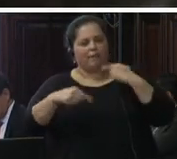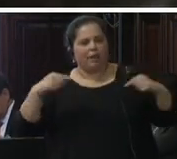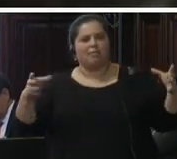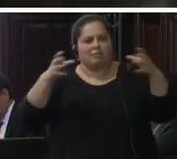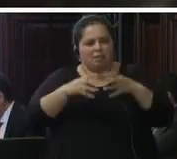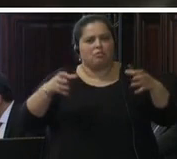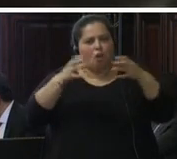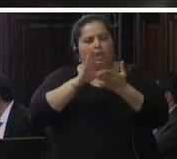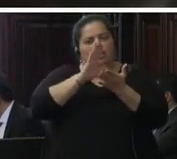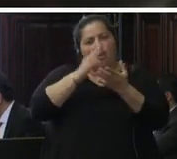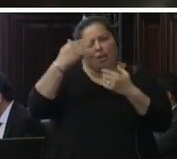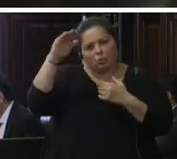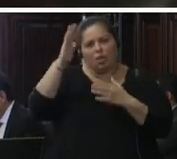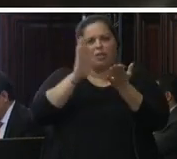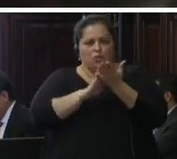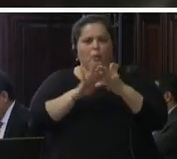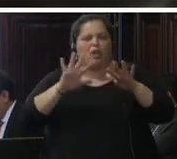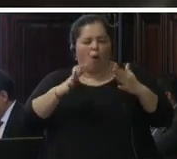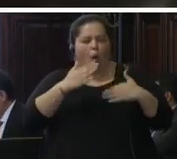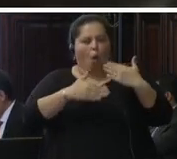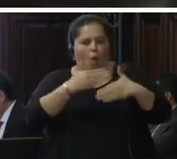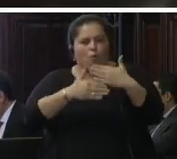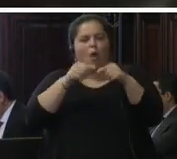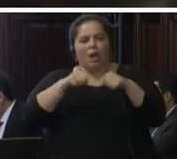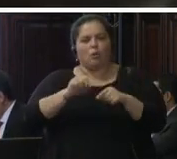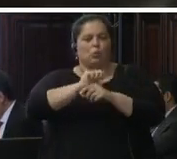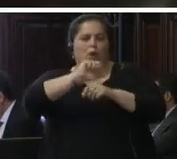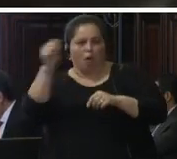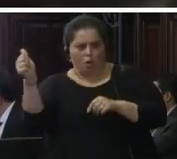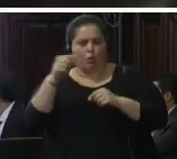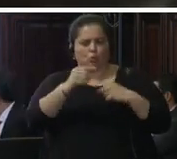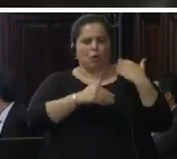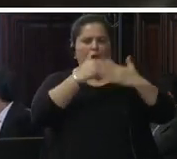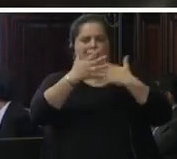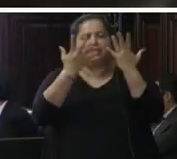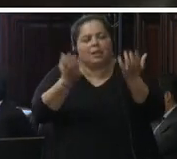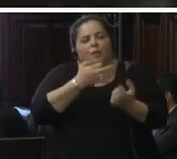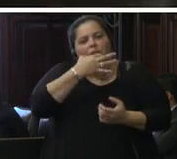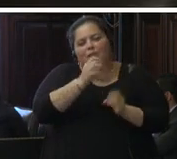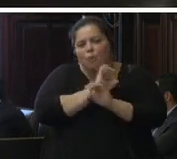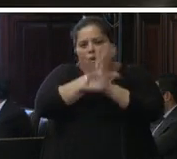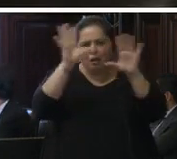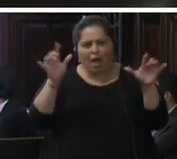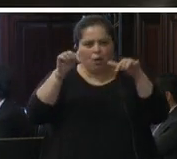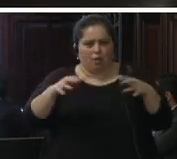la implementación es una conquista es un avance eso reconocemos quería decirlo de forma muy clara en este espacio